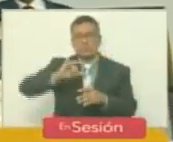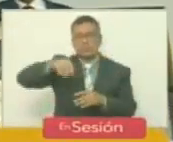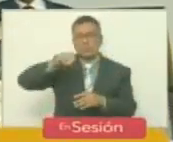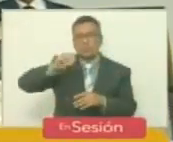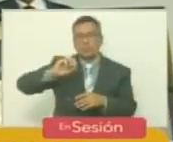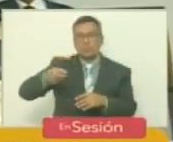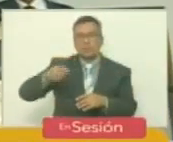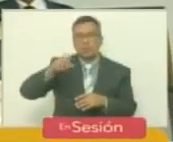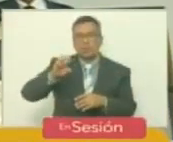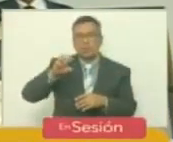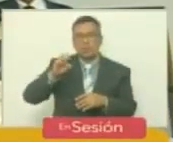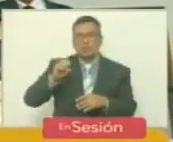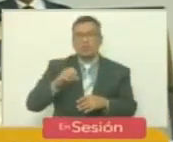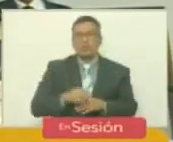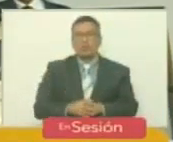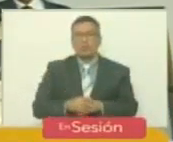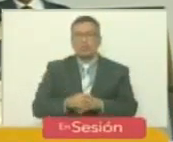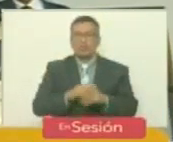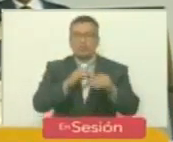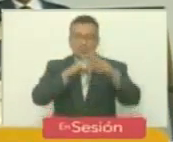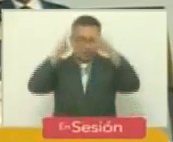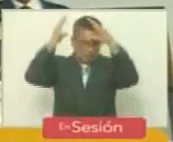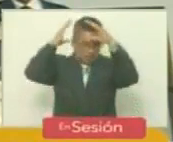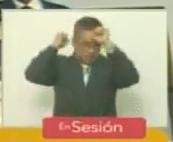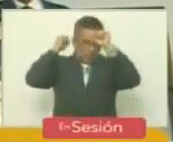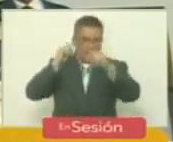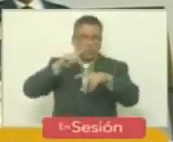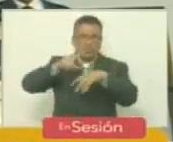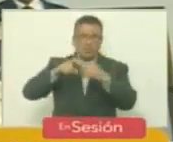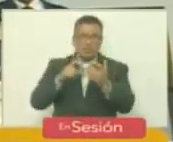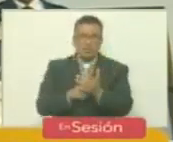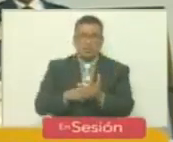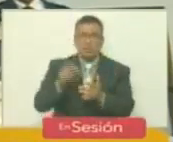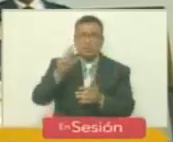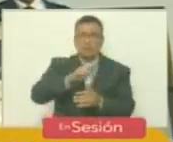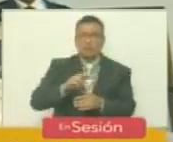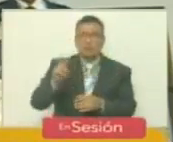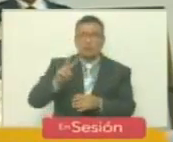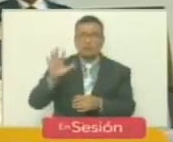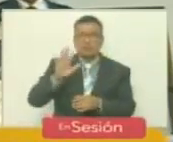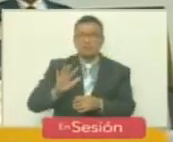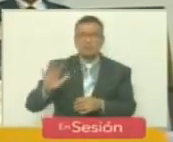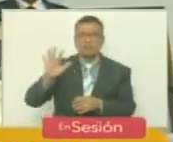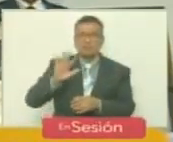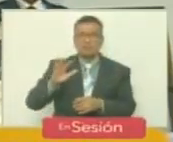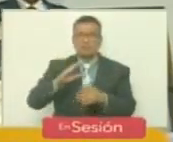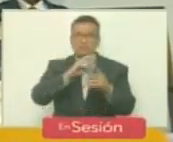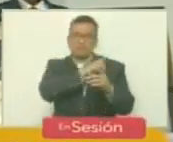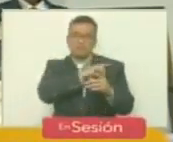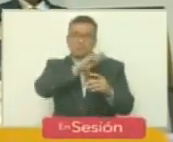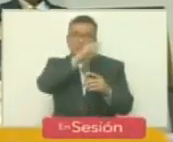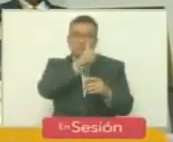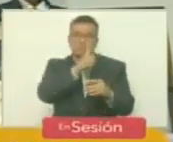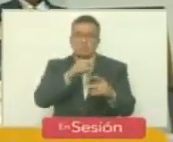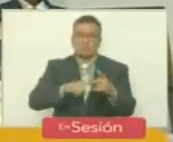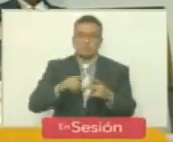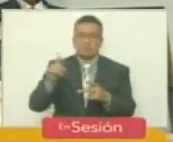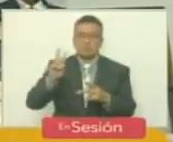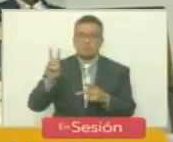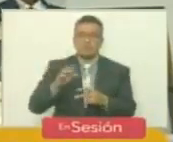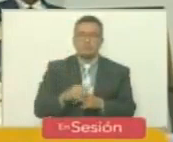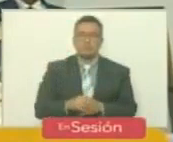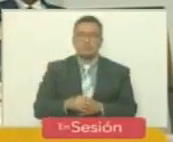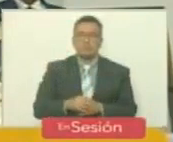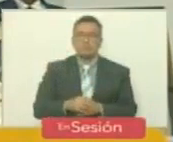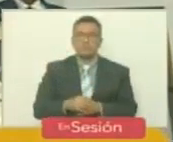Hidalgo Valero Briseño, como embajador extraordinario y plenipotenciario, jefe de misión de la República Bolivariana de